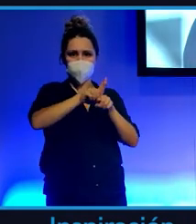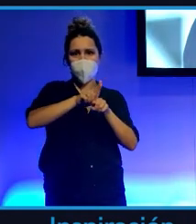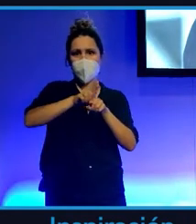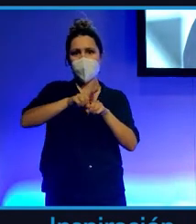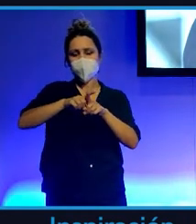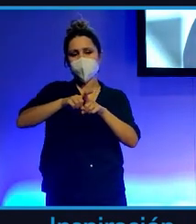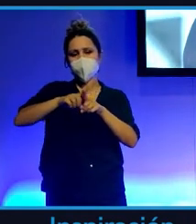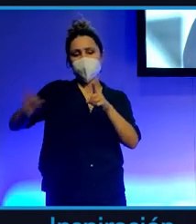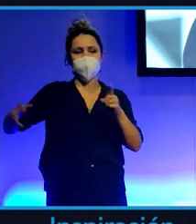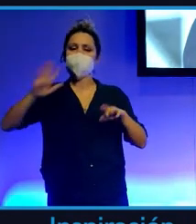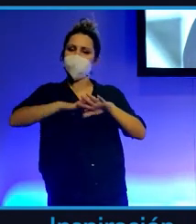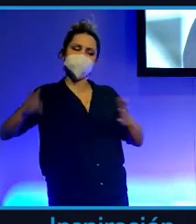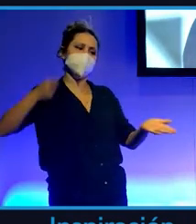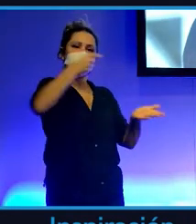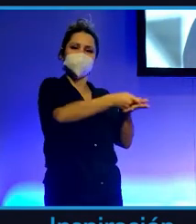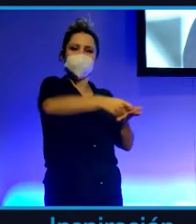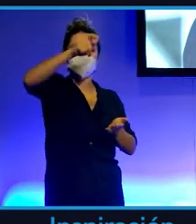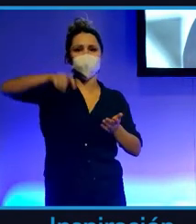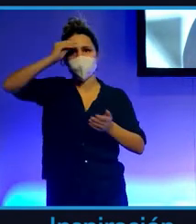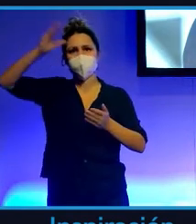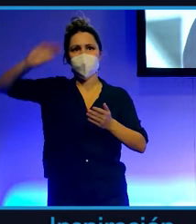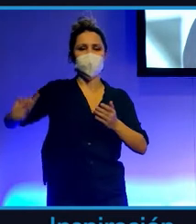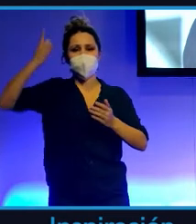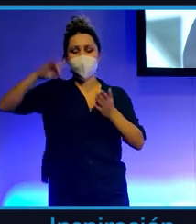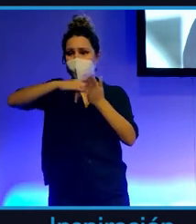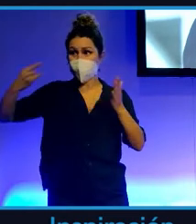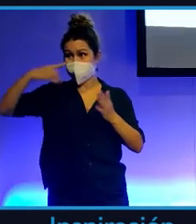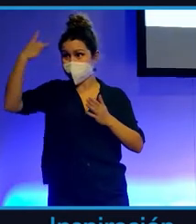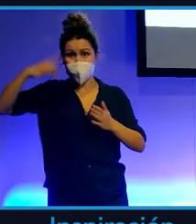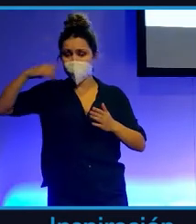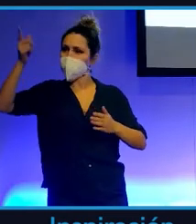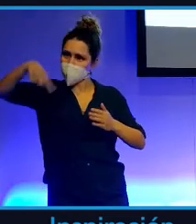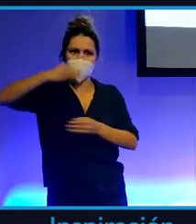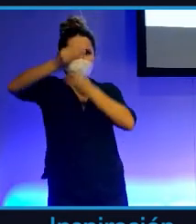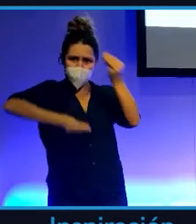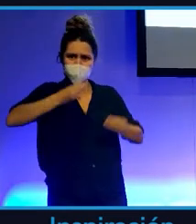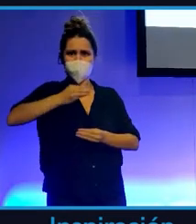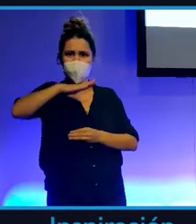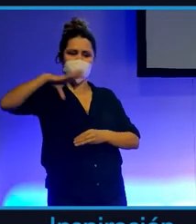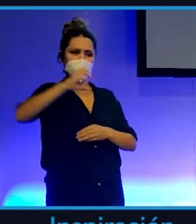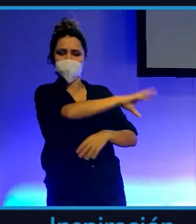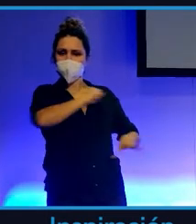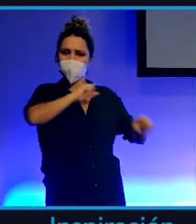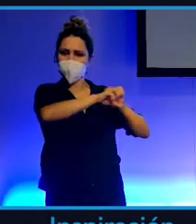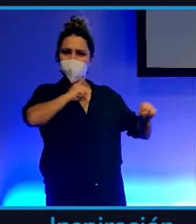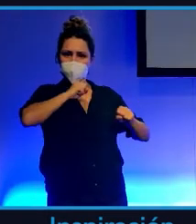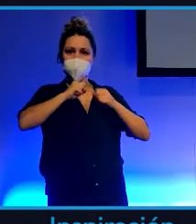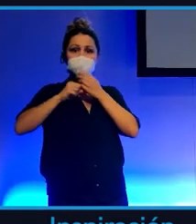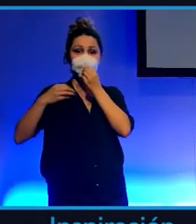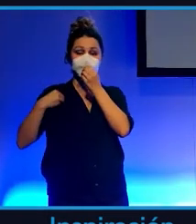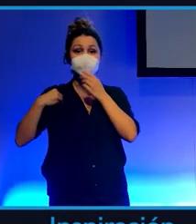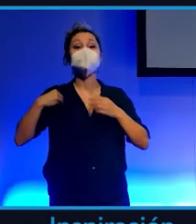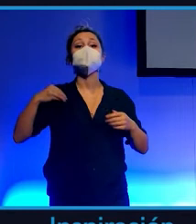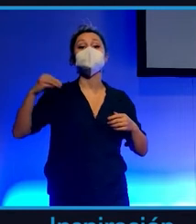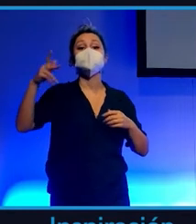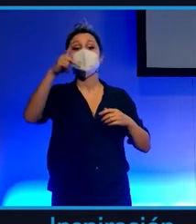Se están creando un montón de productos. La gente más brillante, los que más saben de tecnología, están a tope con Bitcoin. Kathy Wood, es la jefa ahora